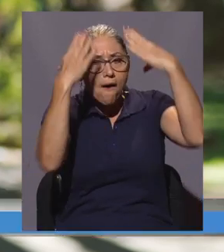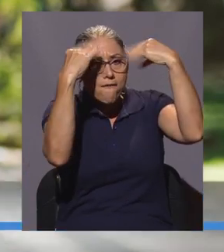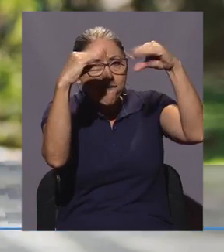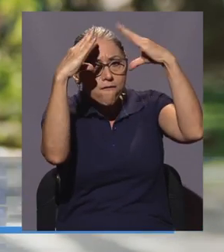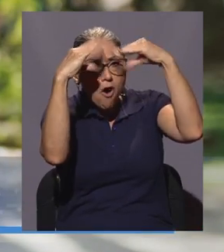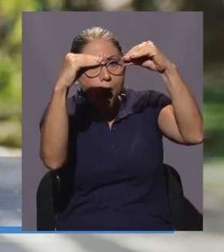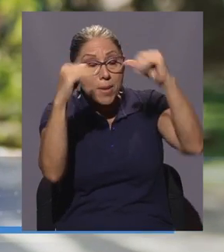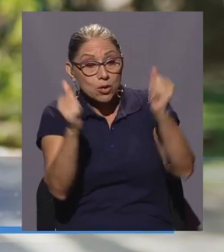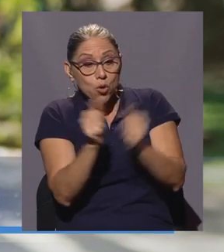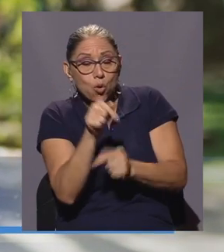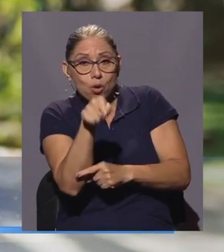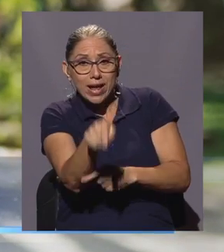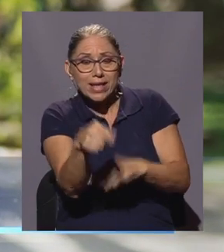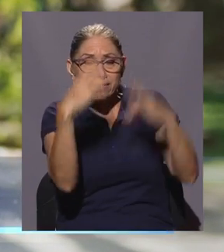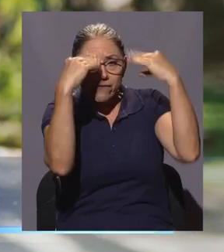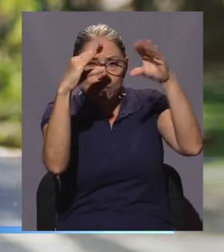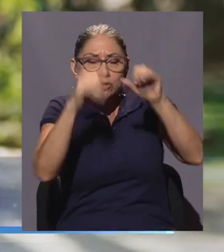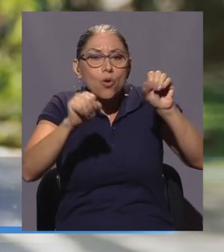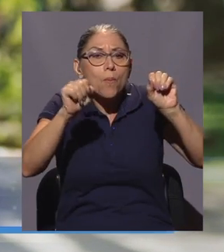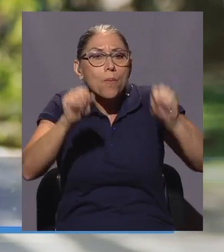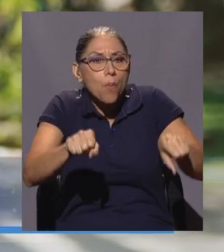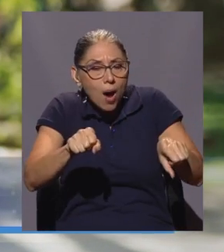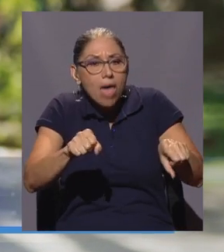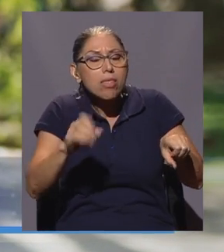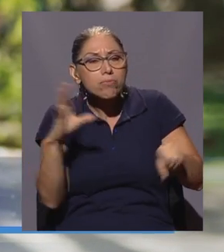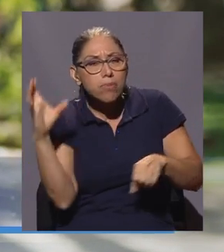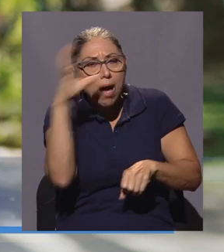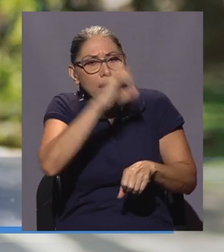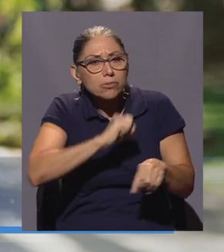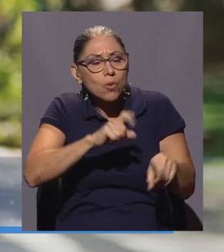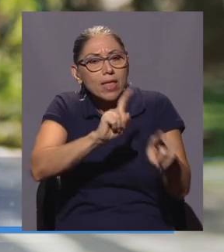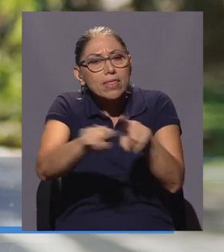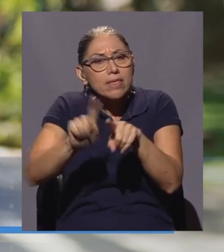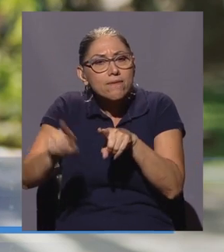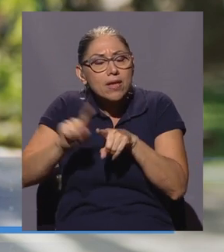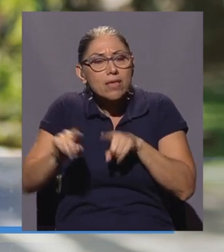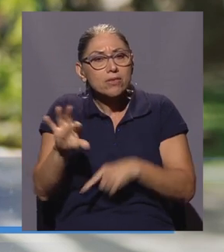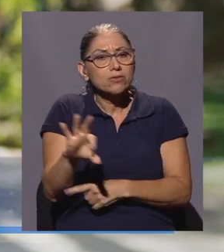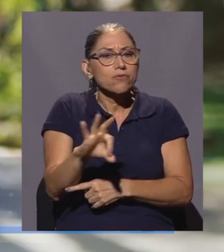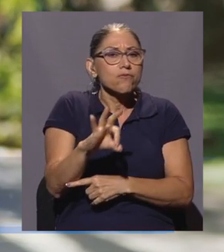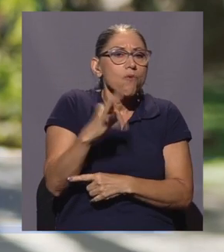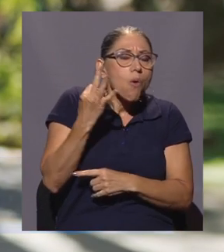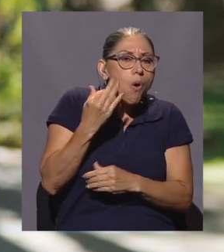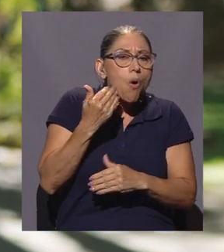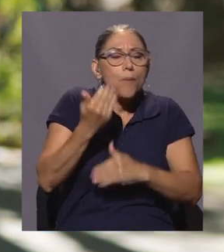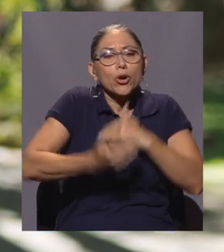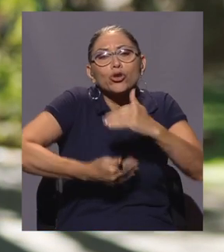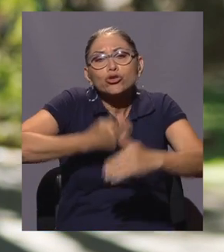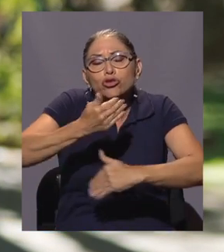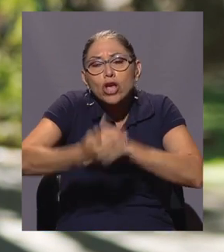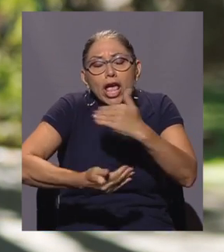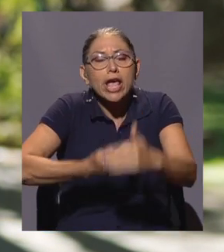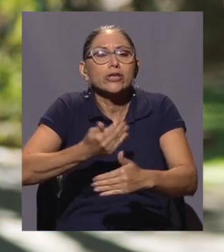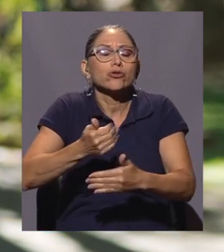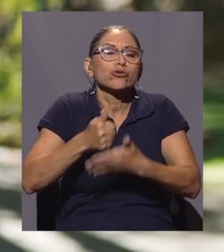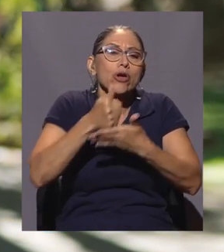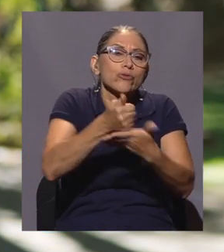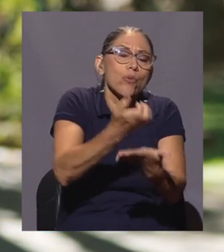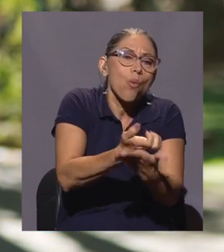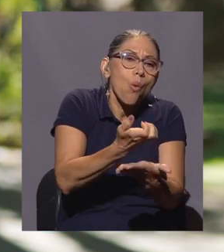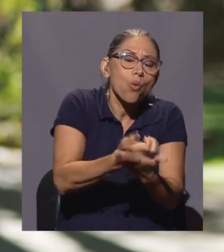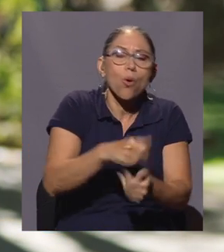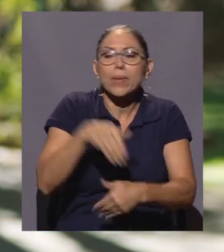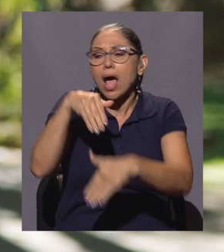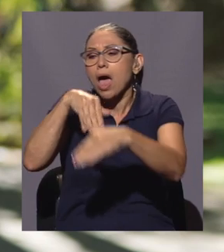poder explorar diferentes recursos y también información de los procesos de becas, de admisión,